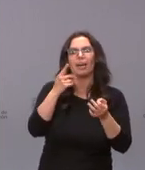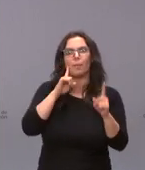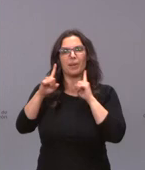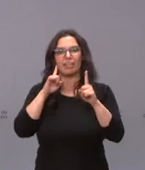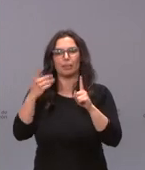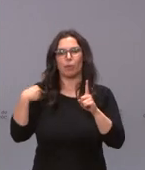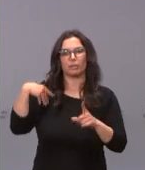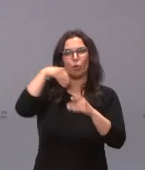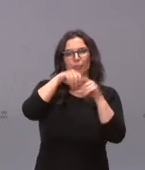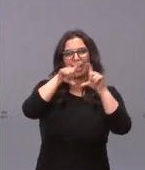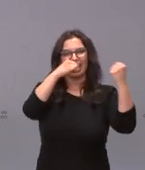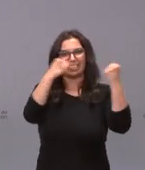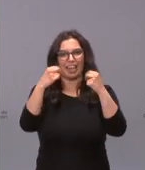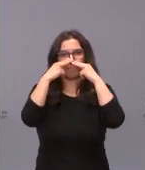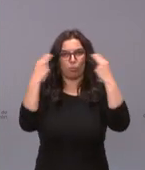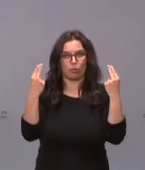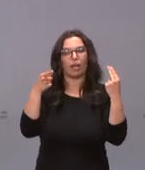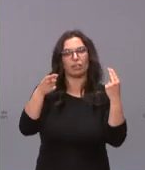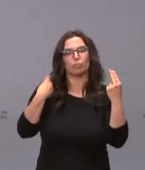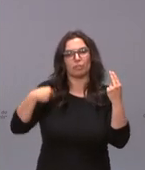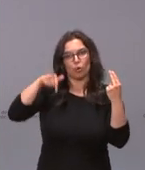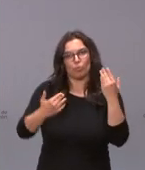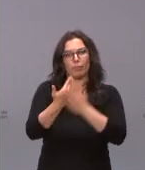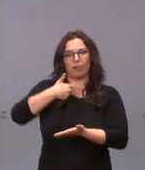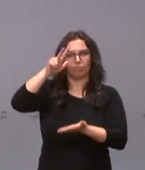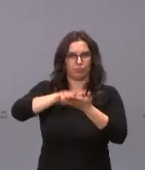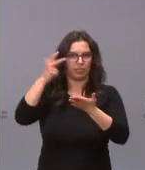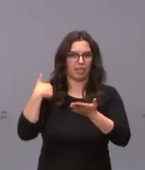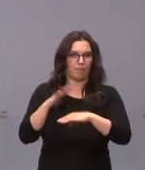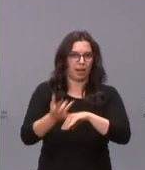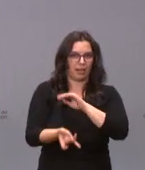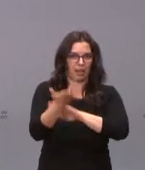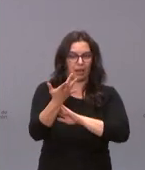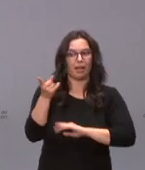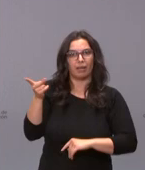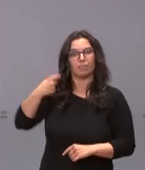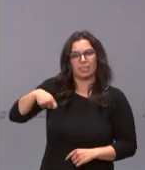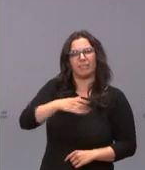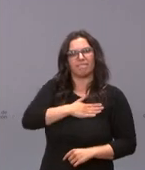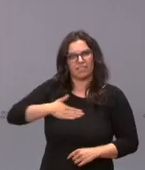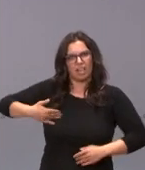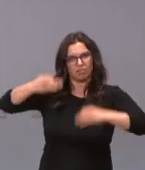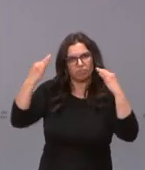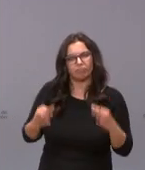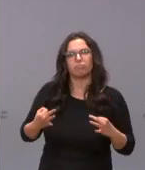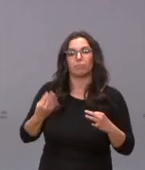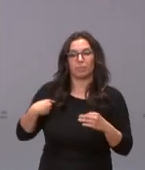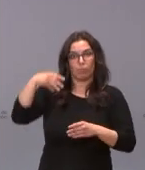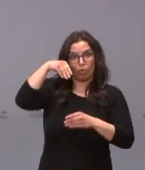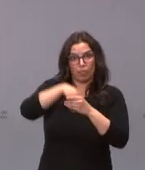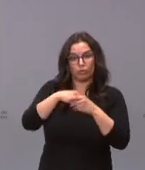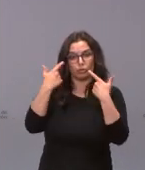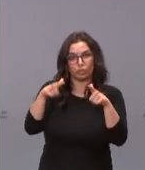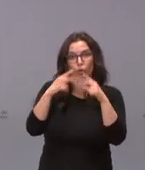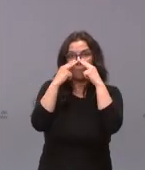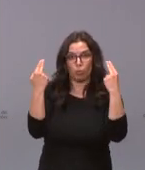y eso es precisamente lo que hemos ratificado esta mañana. Ha sido su expresa voluntad, por tanto, la de crear en el seno del sector